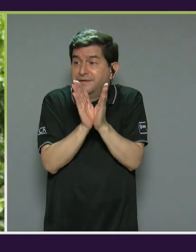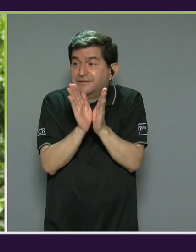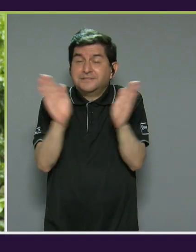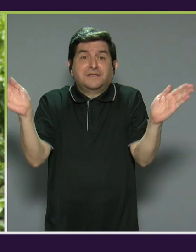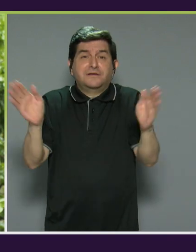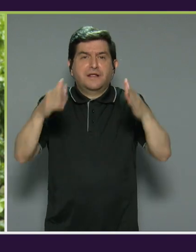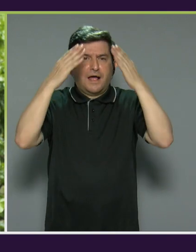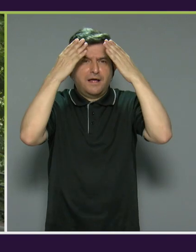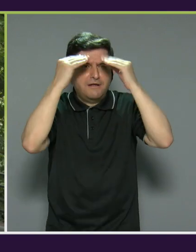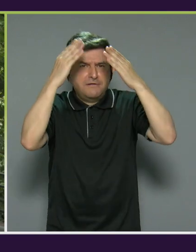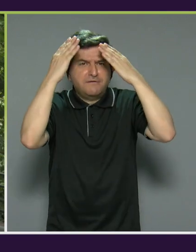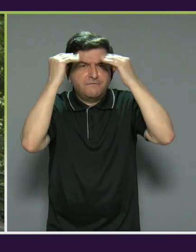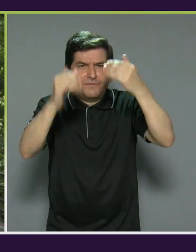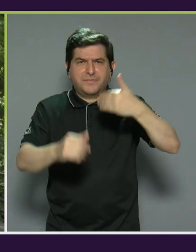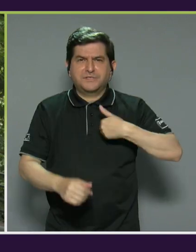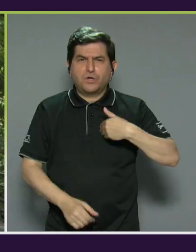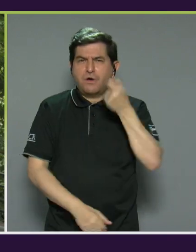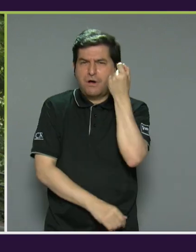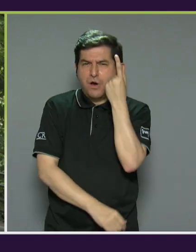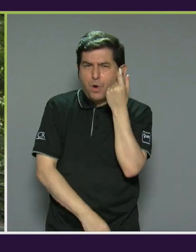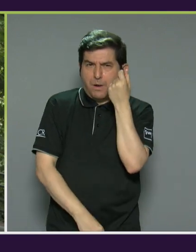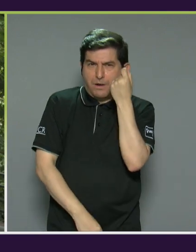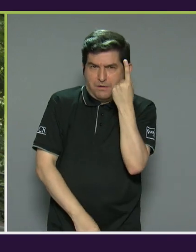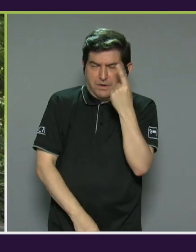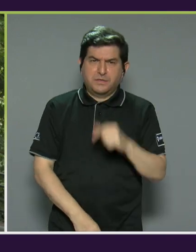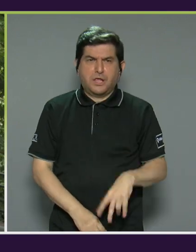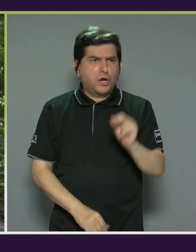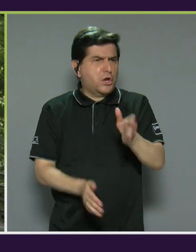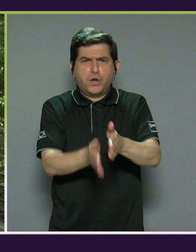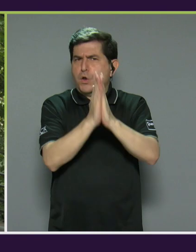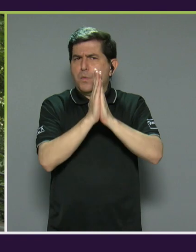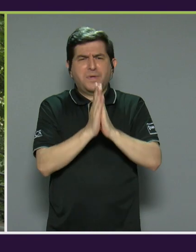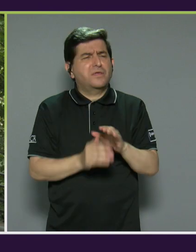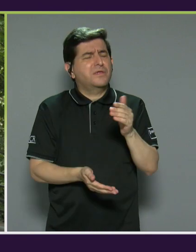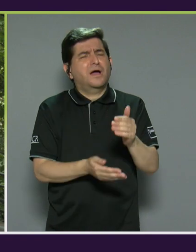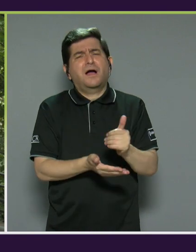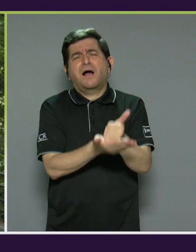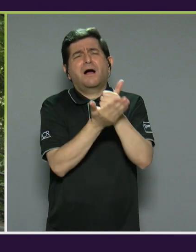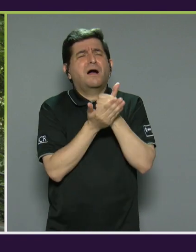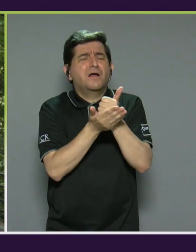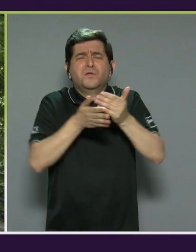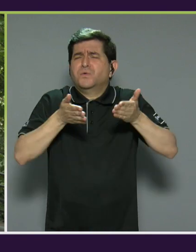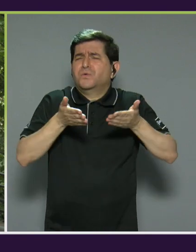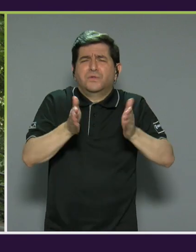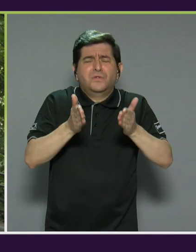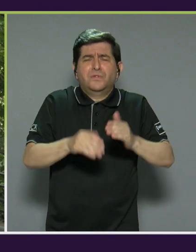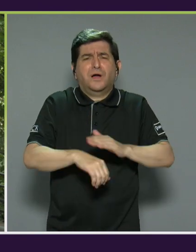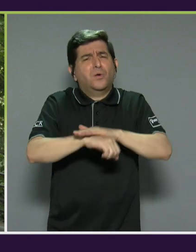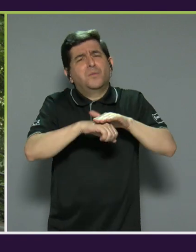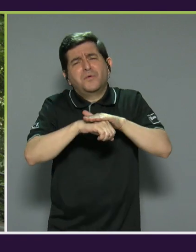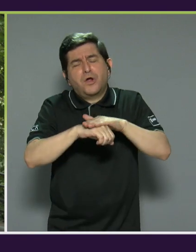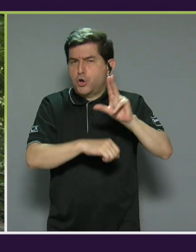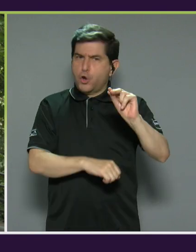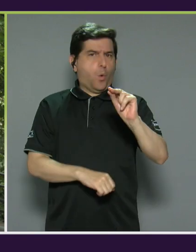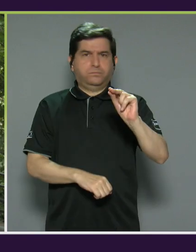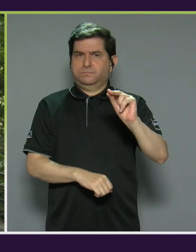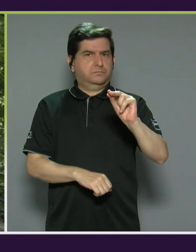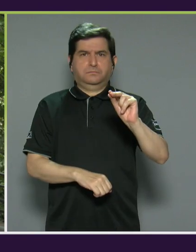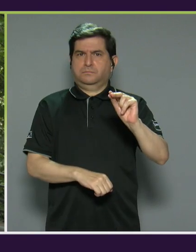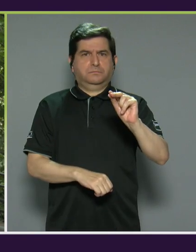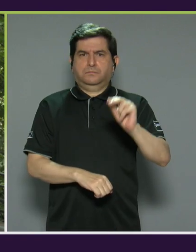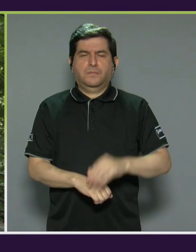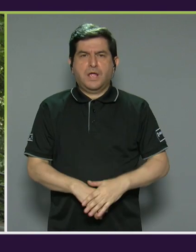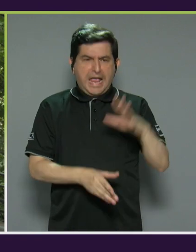informándose, entendiendo que no estaban pidiendo favores para sus hijos e hijas, sino que realmente la